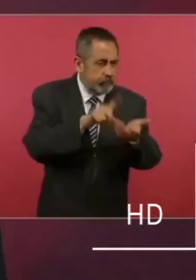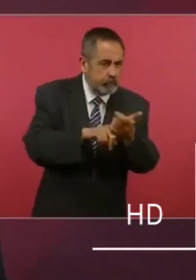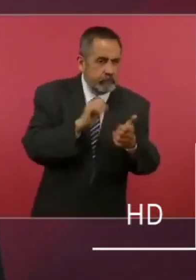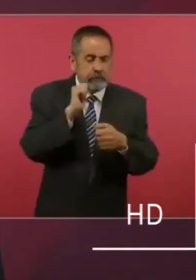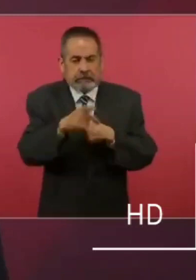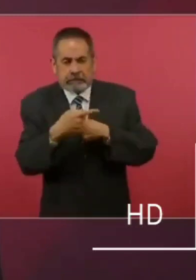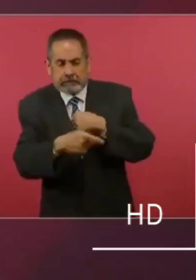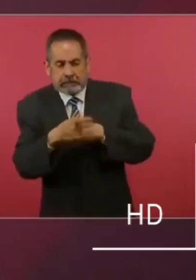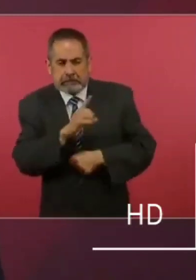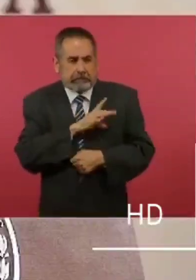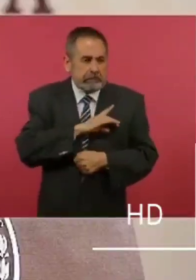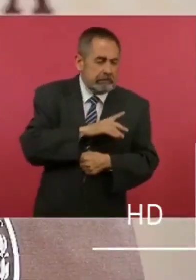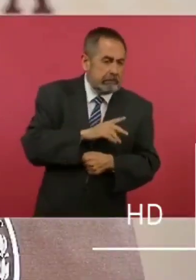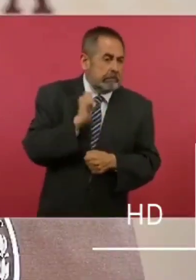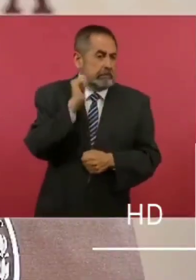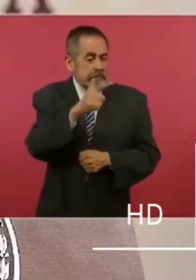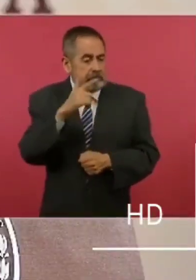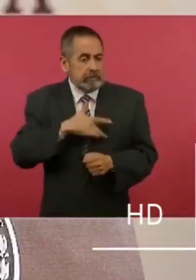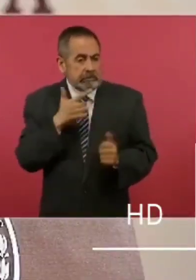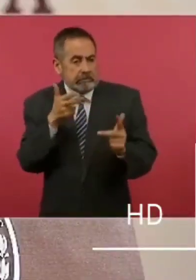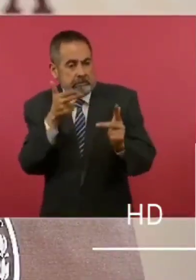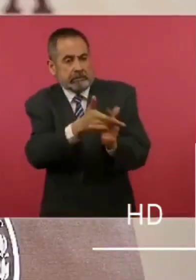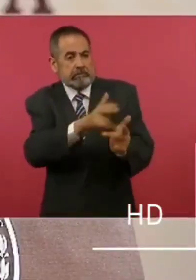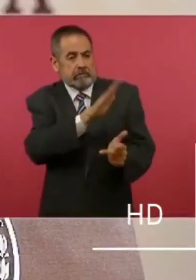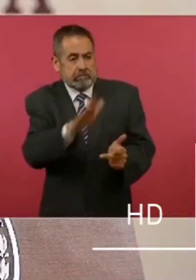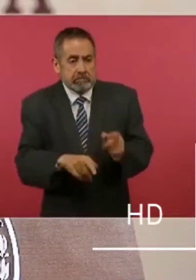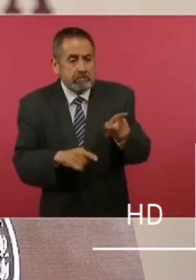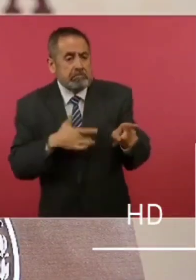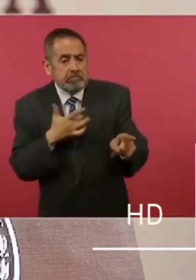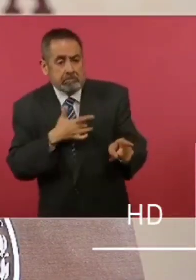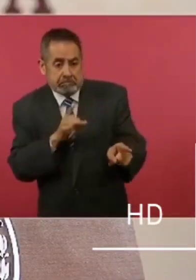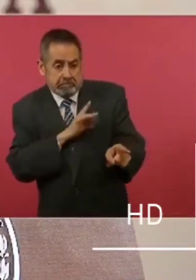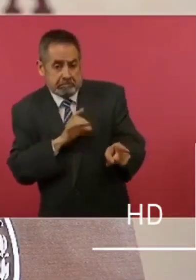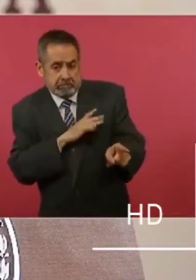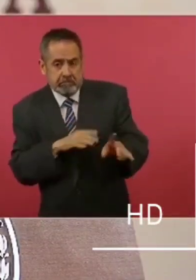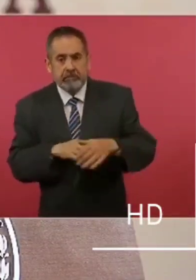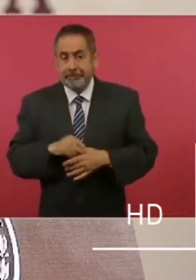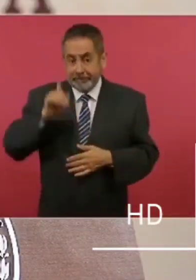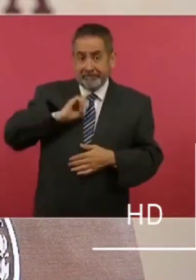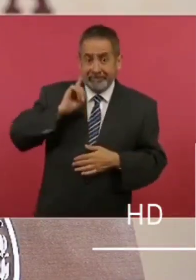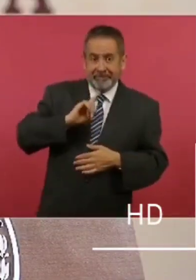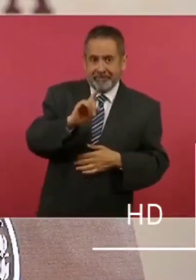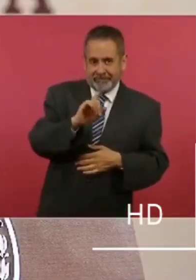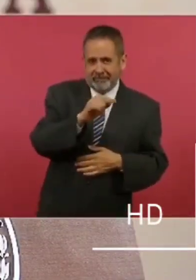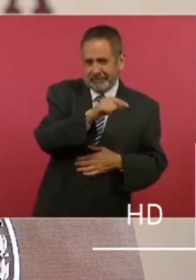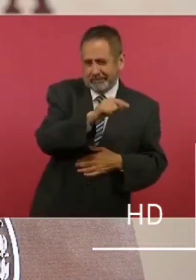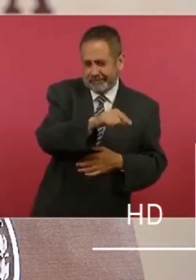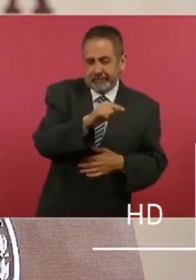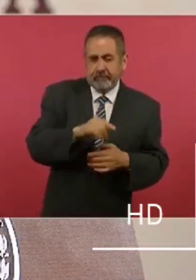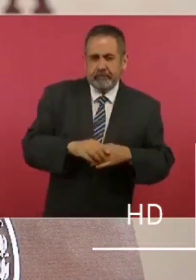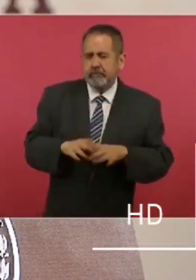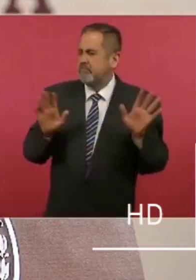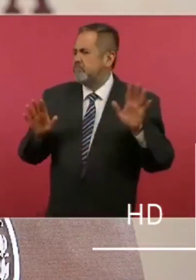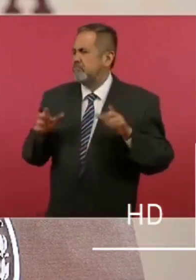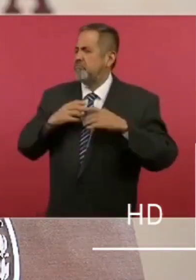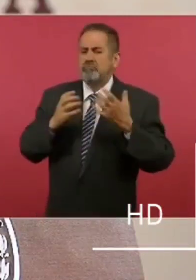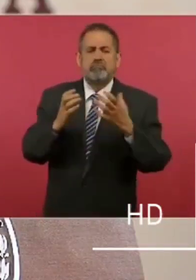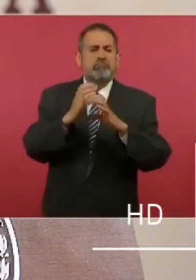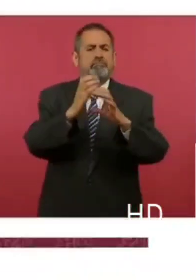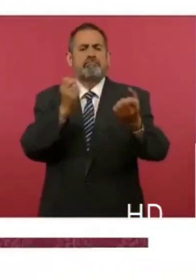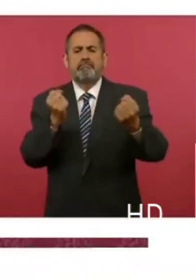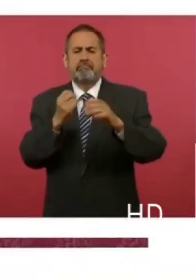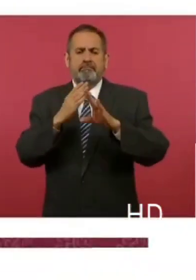su seguridad, pues ella respondió que pues ella no traía una camioneta blindada